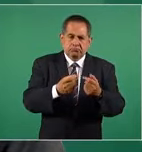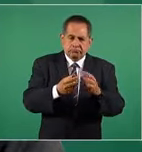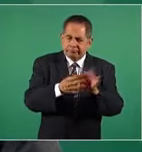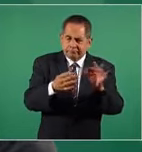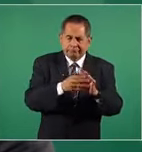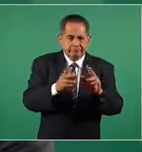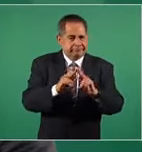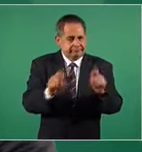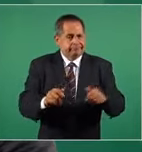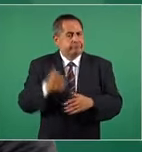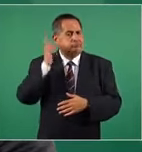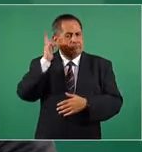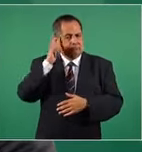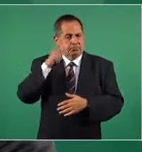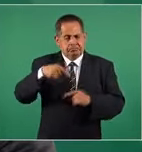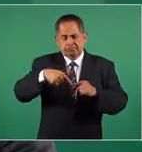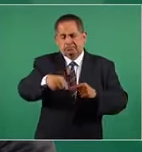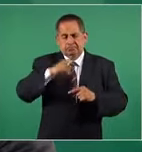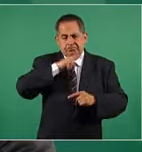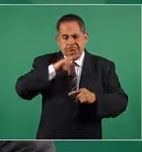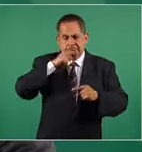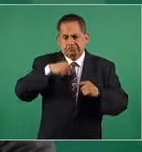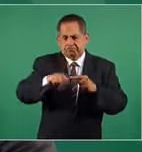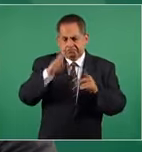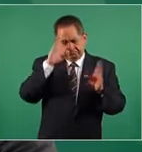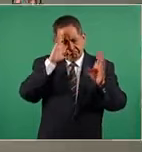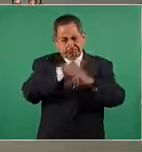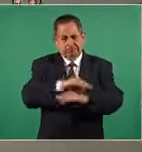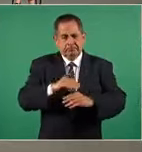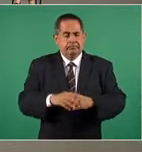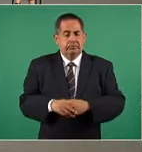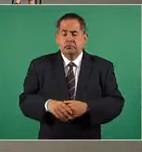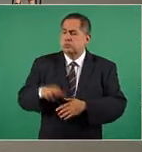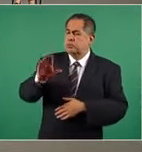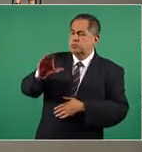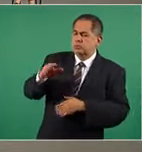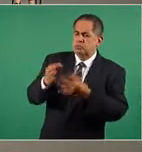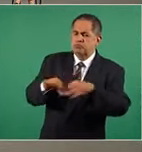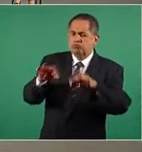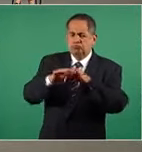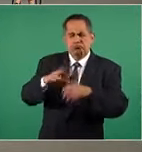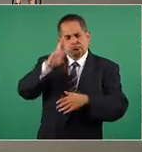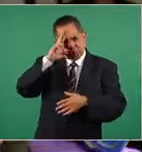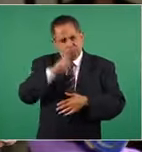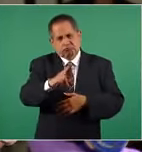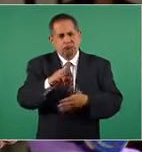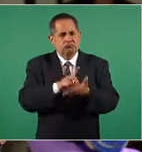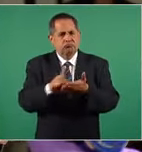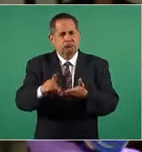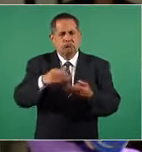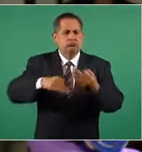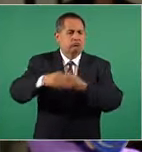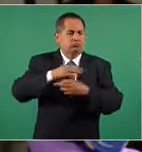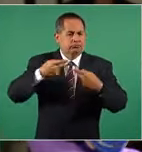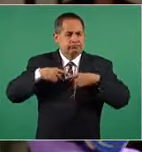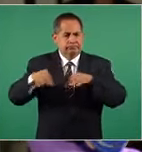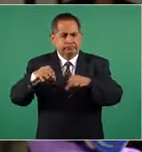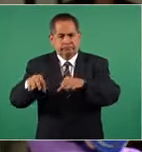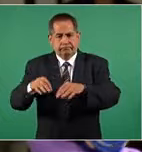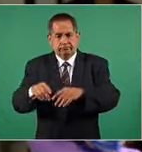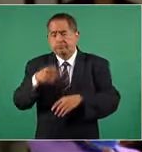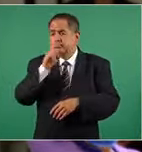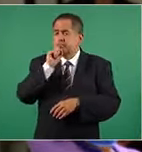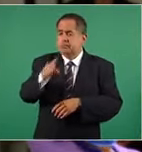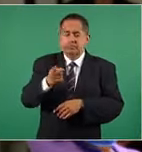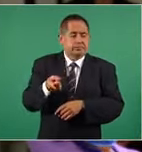ojalá y esto lo logremos pronto. Es muy importante respetar los derechos de los trabajadores, pero también es muy